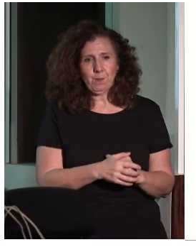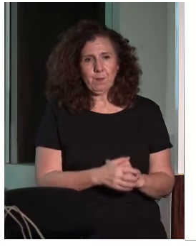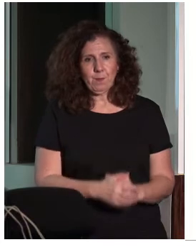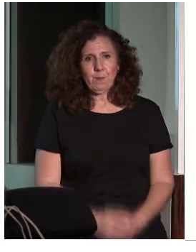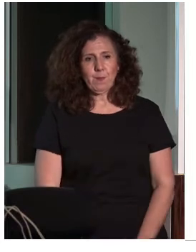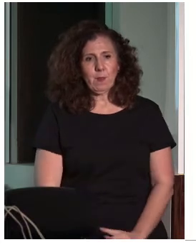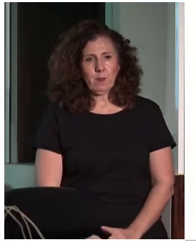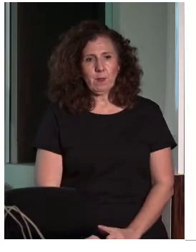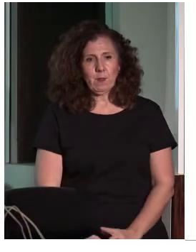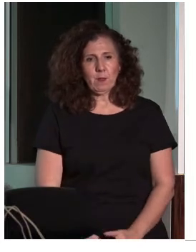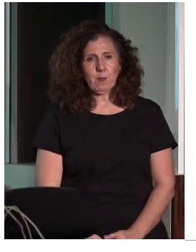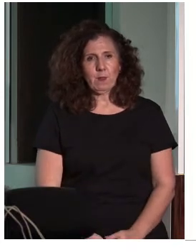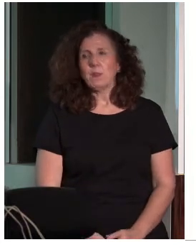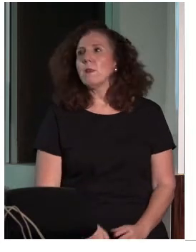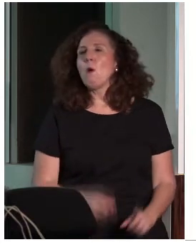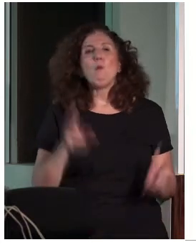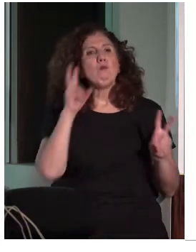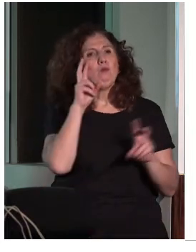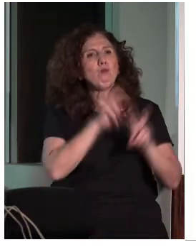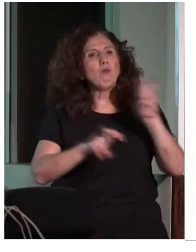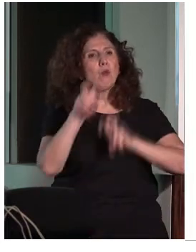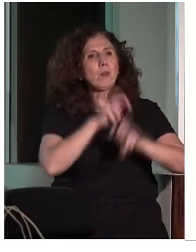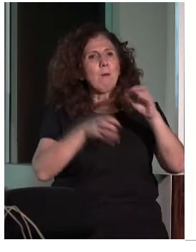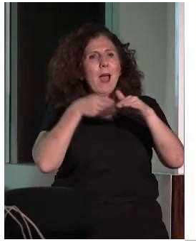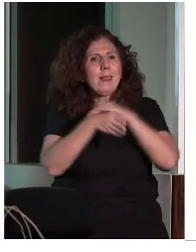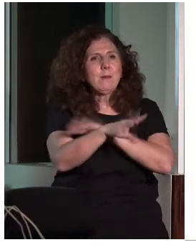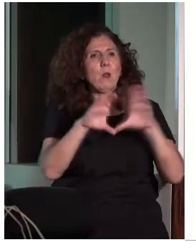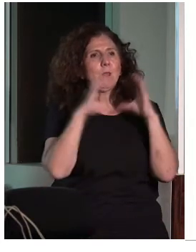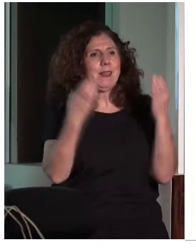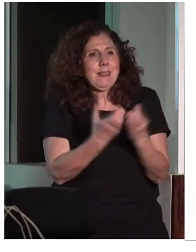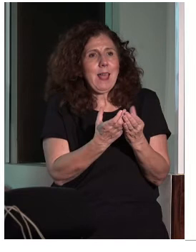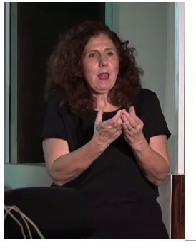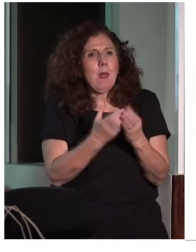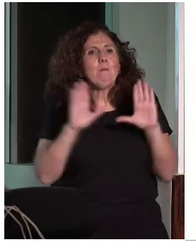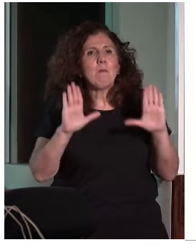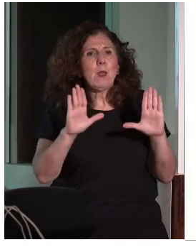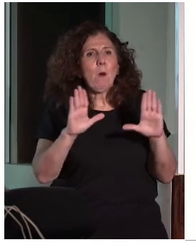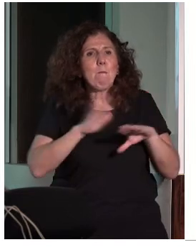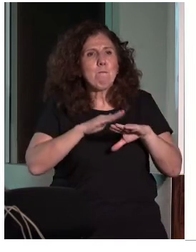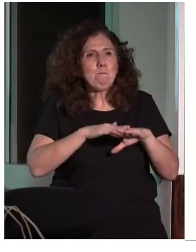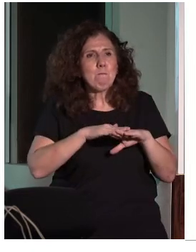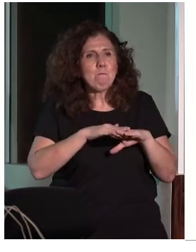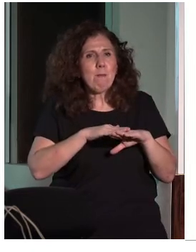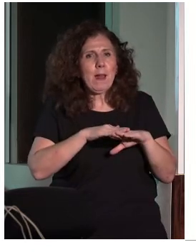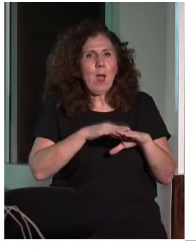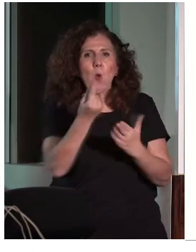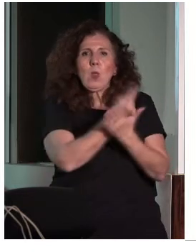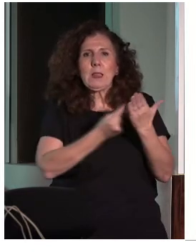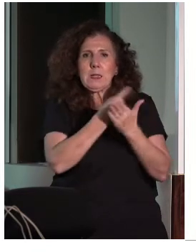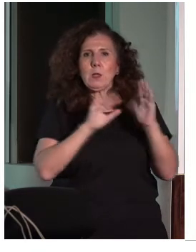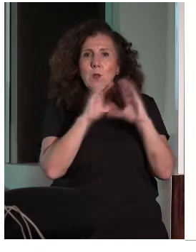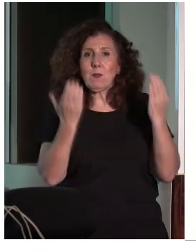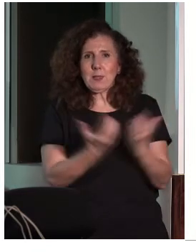Buscamos la accesibilidad universal a través de un diseño universal que sea valido para cualquier persona. Hemos coincidido con